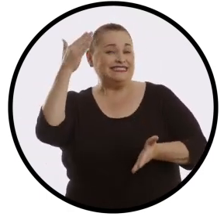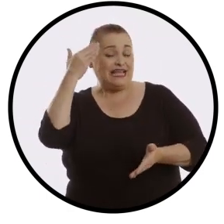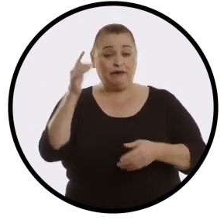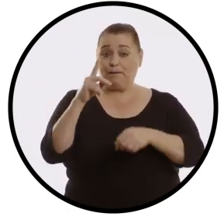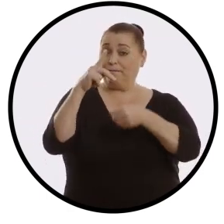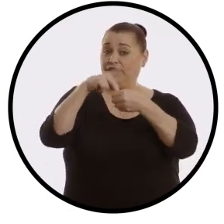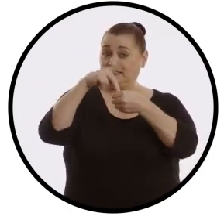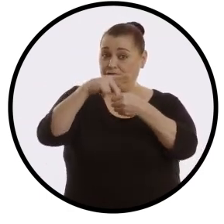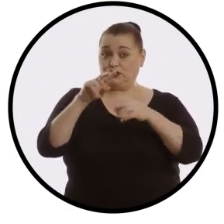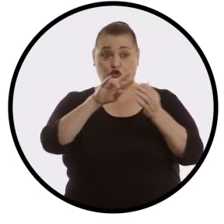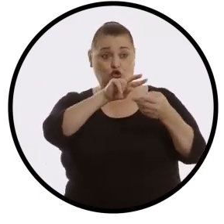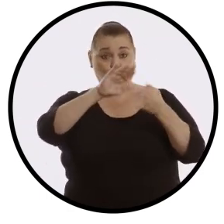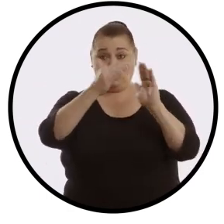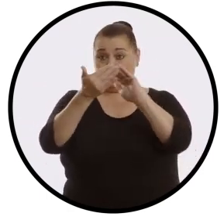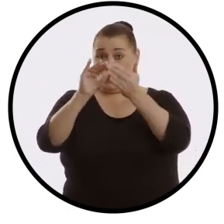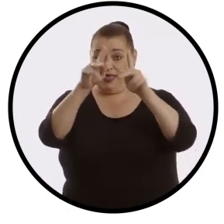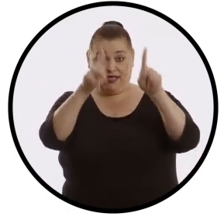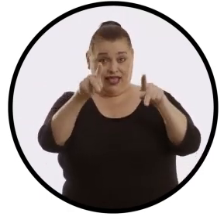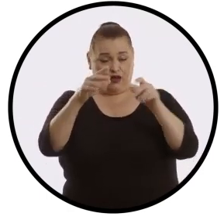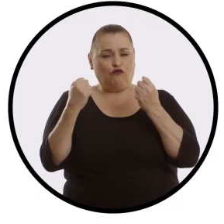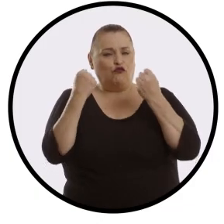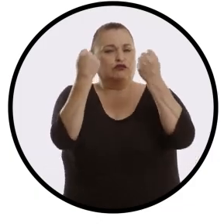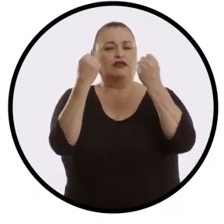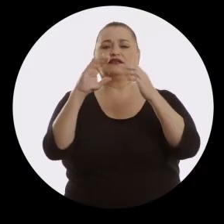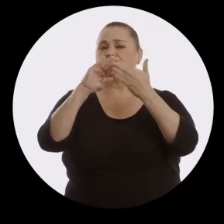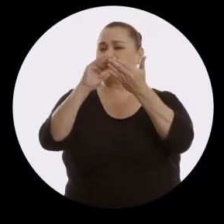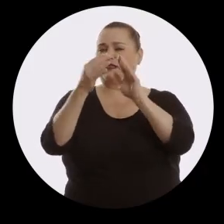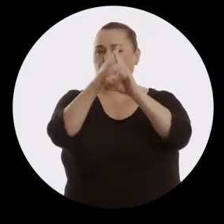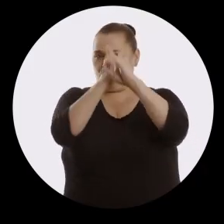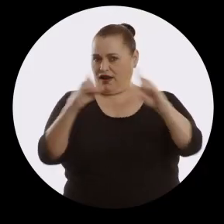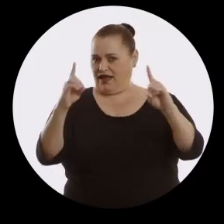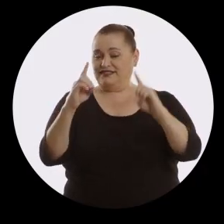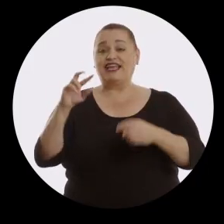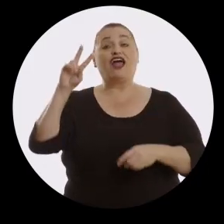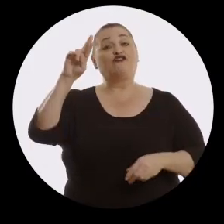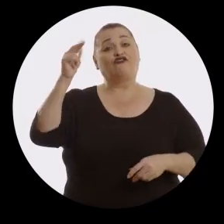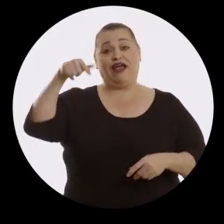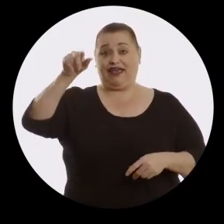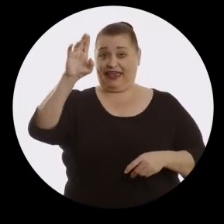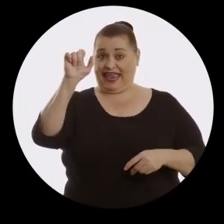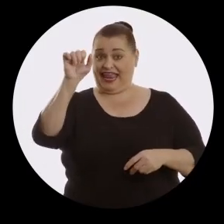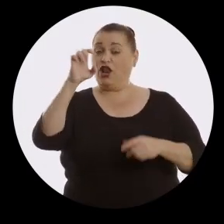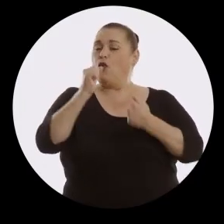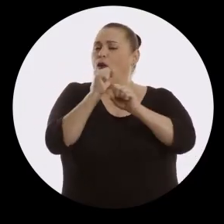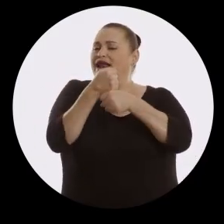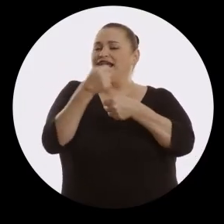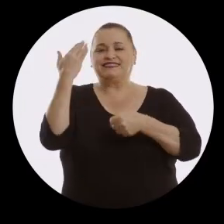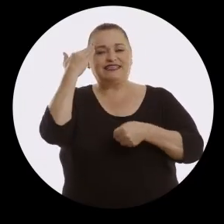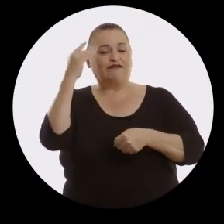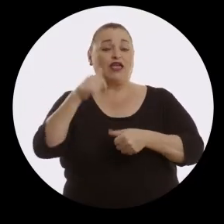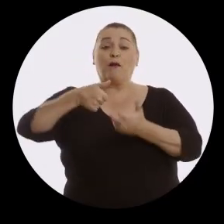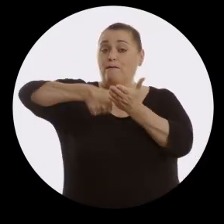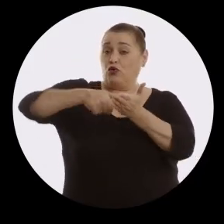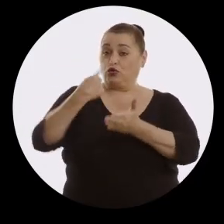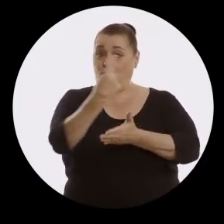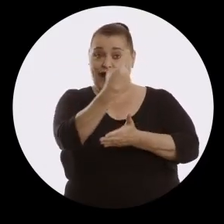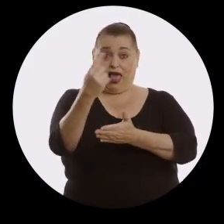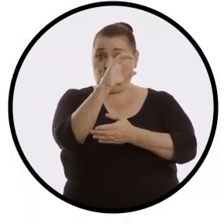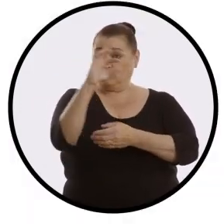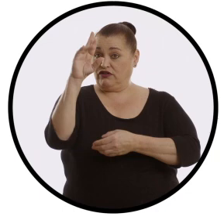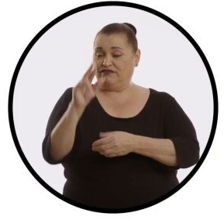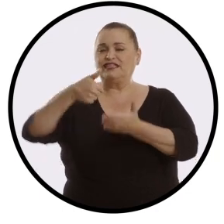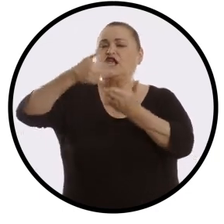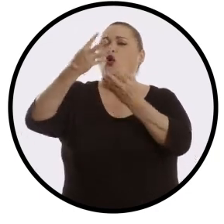participación ciudadana fortalece la democracia. Raquel lo hará porque sabe que el voto de cada costarricense cuenta por igual.